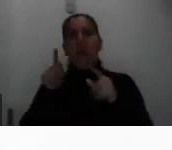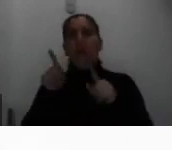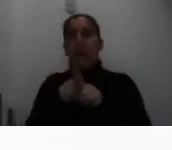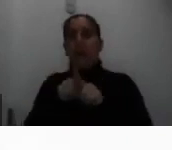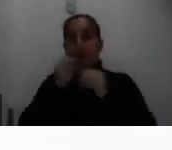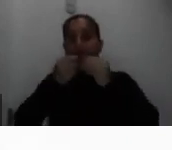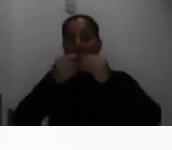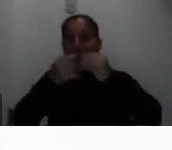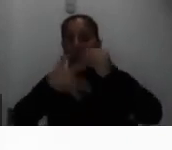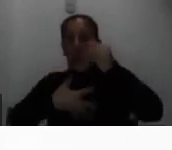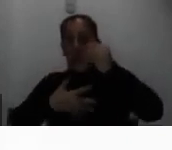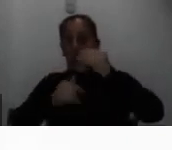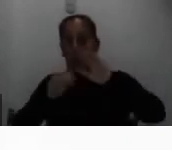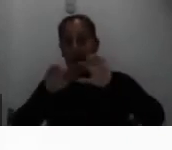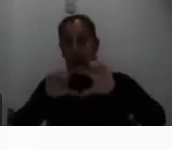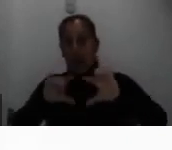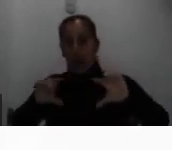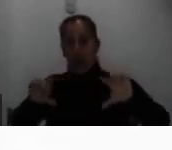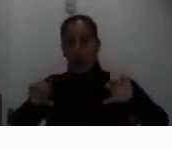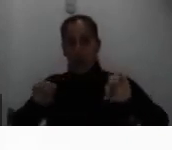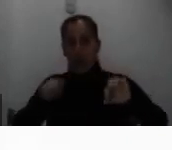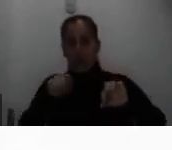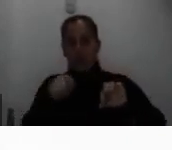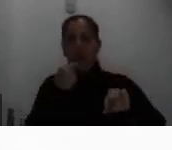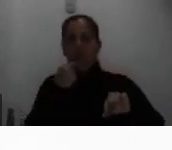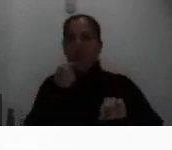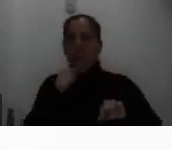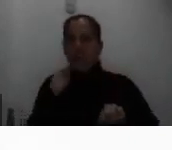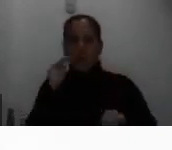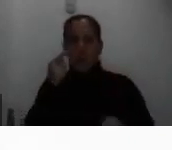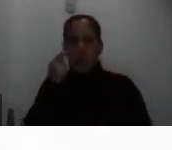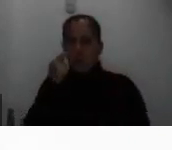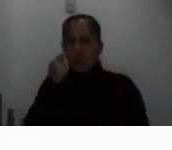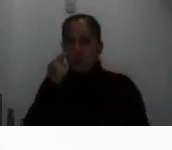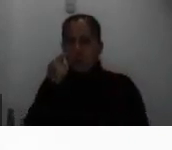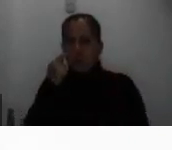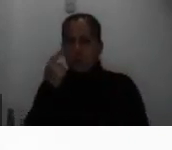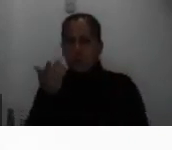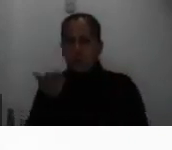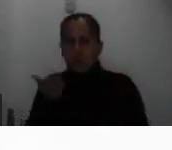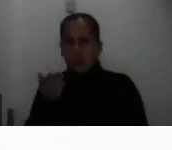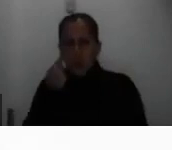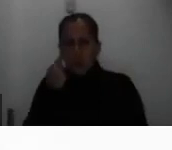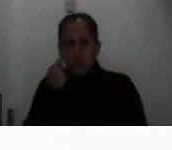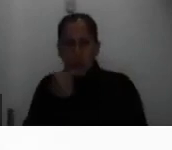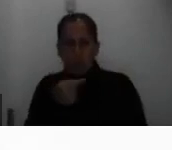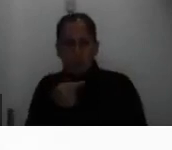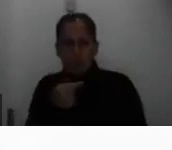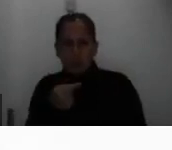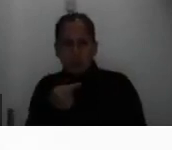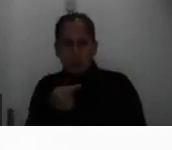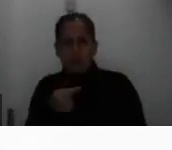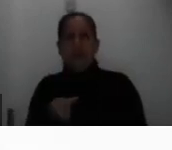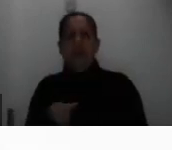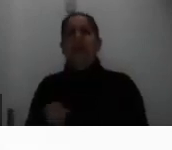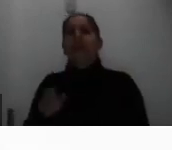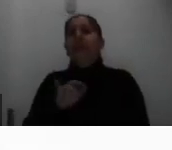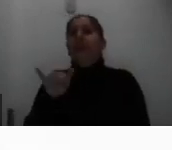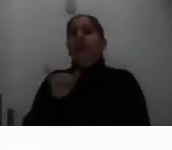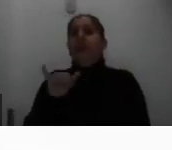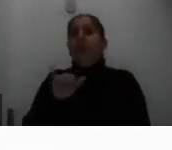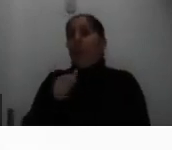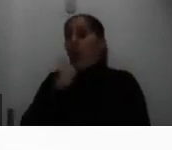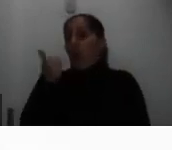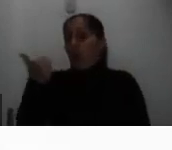esta información aquí abajo que no sé si logran ver pero igual que en